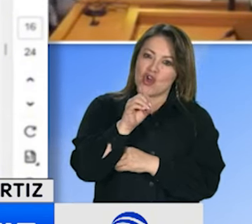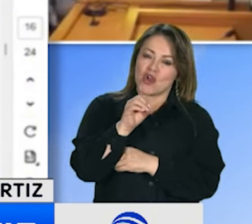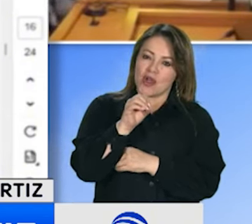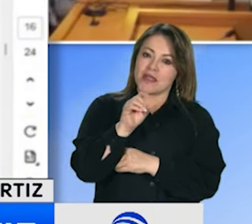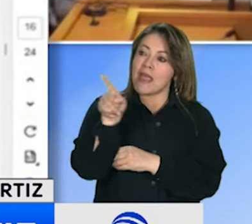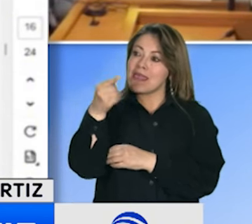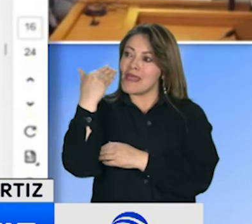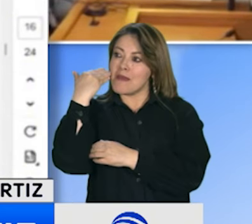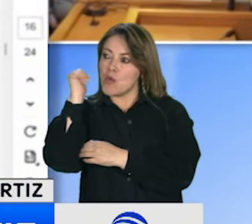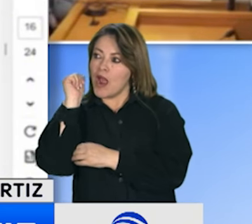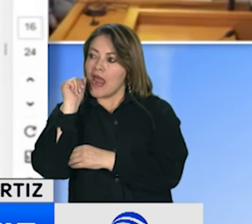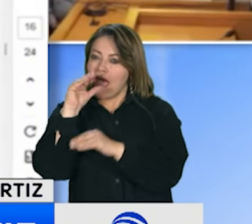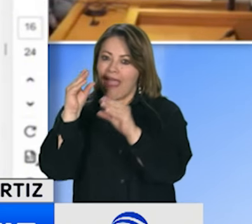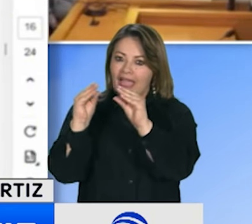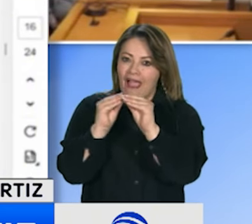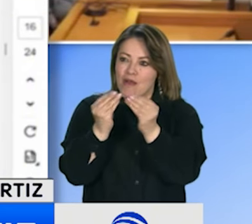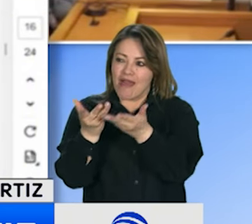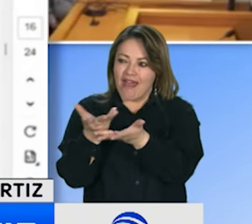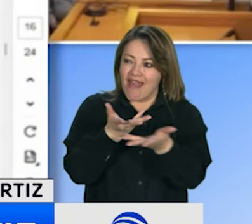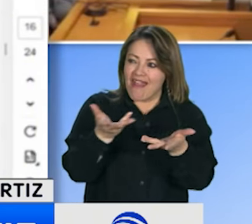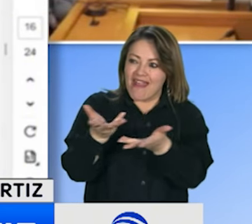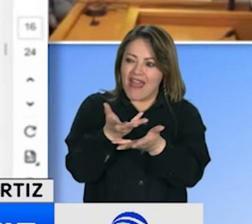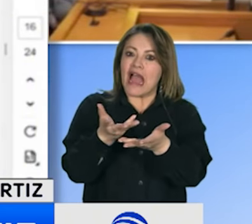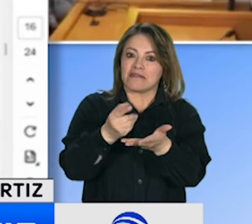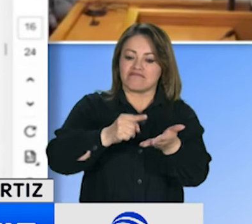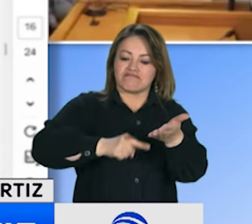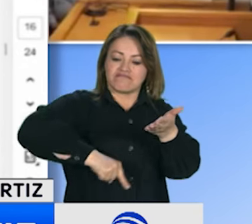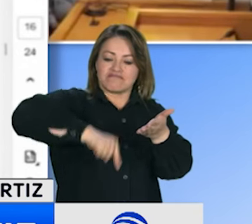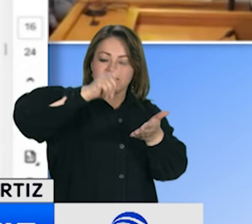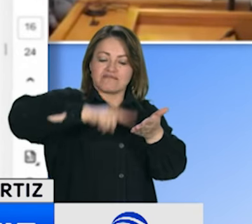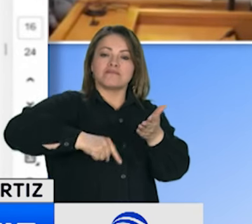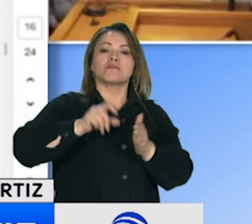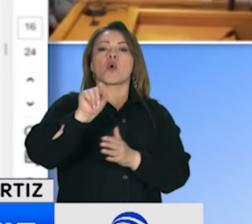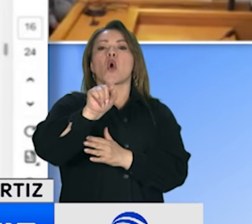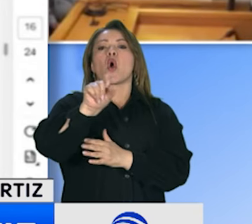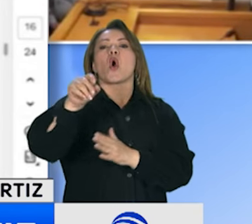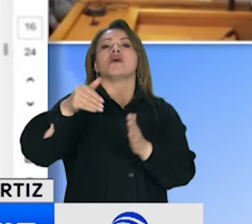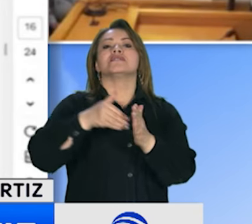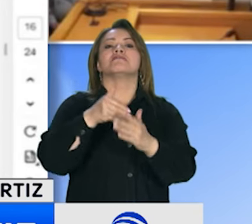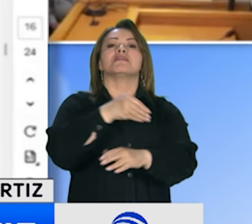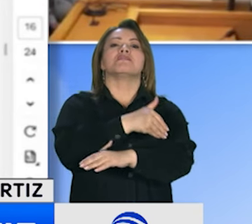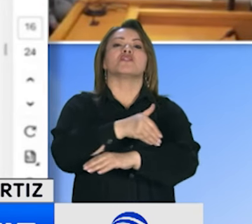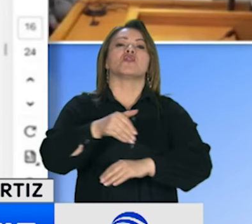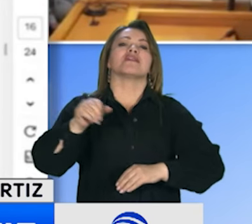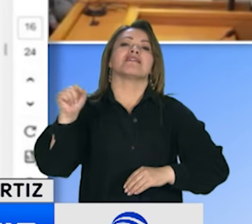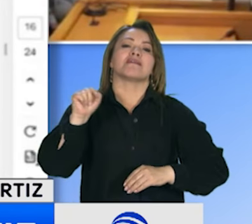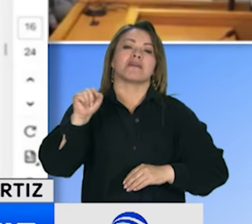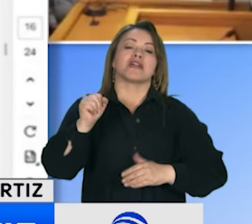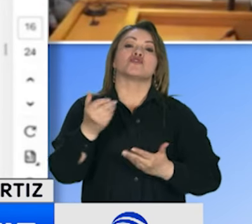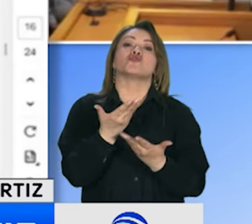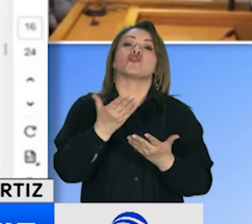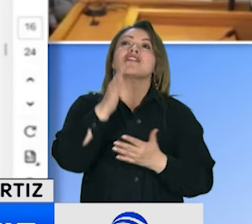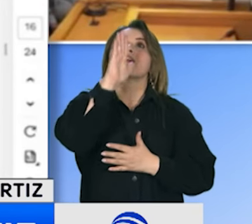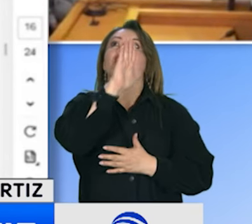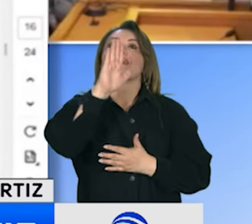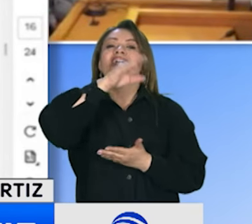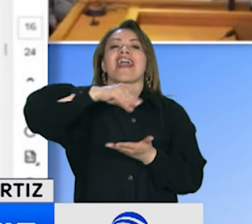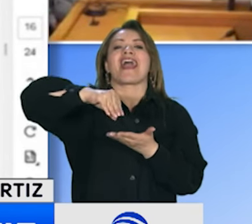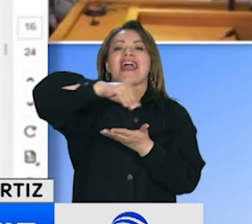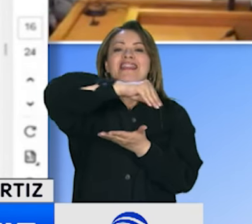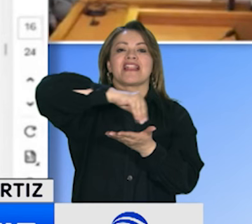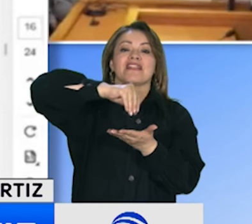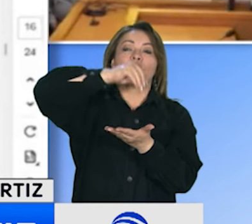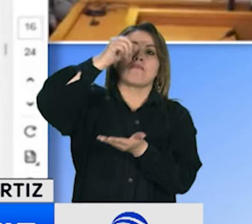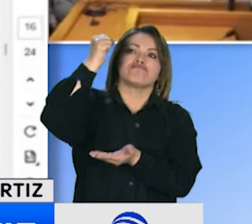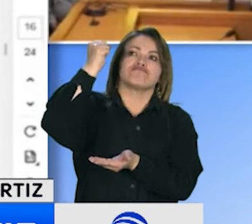la adición de un contrato por 11.000 millones de pesos que se estaba ejecutando en el departamento del Atlántico,